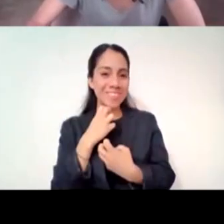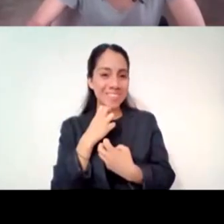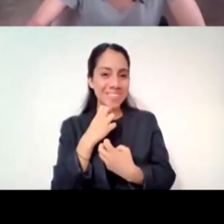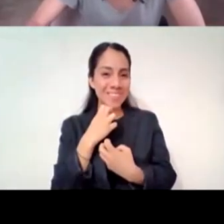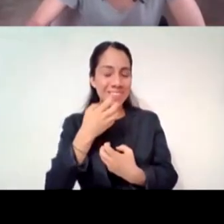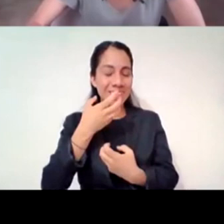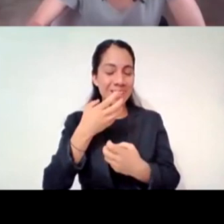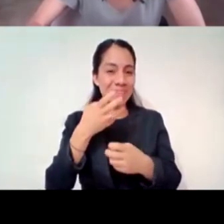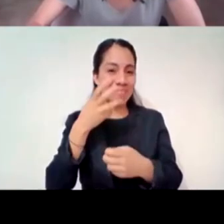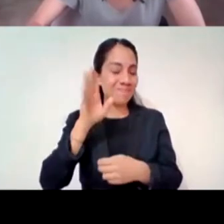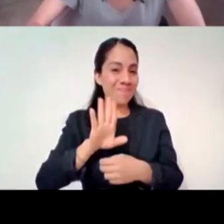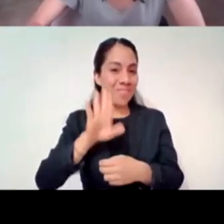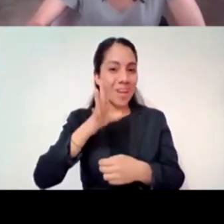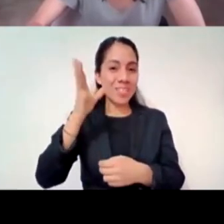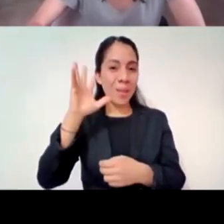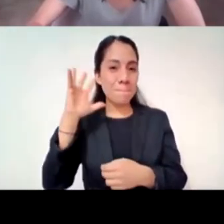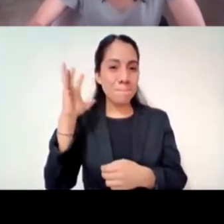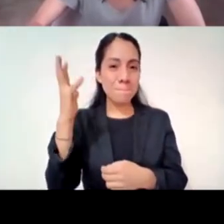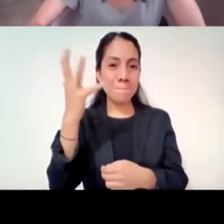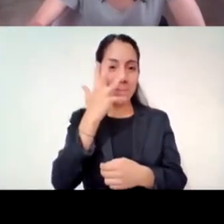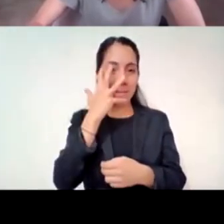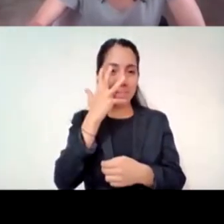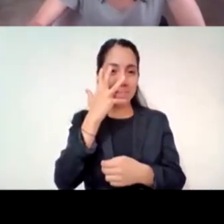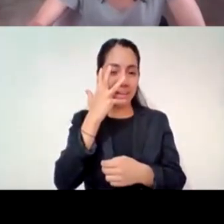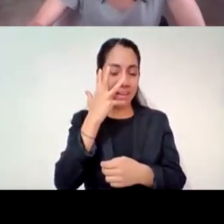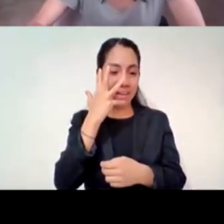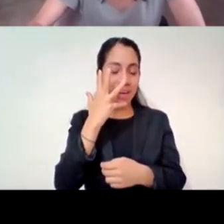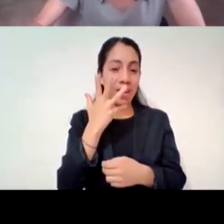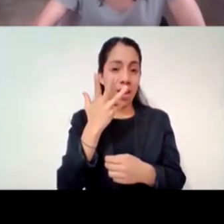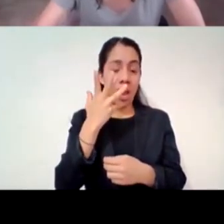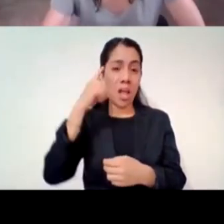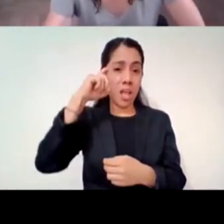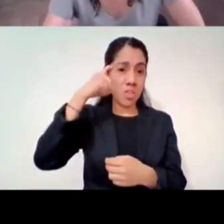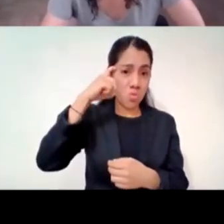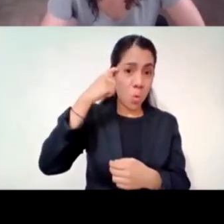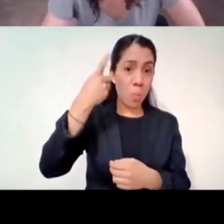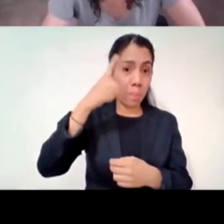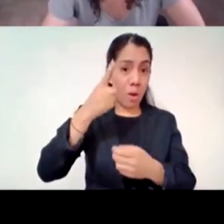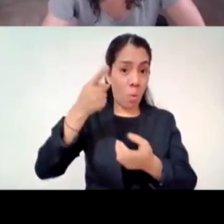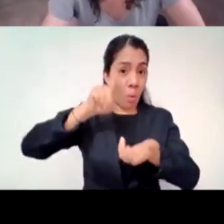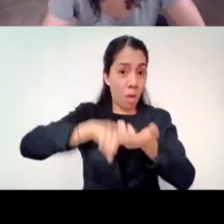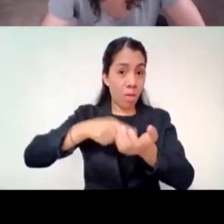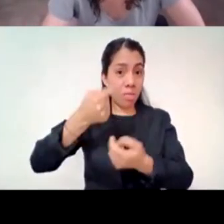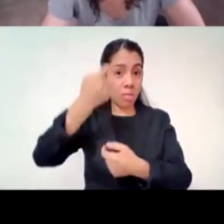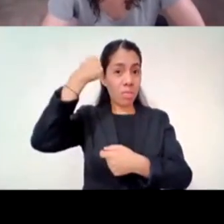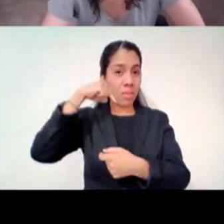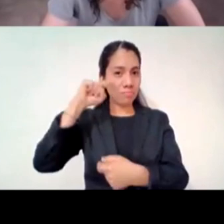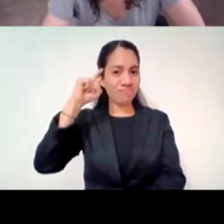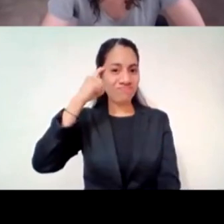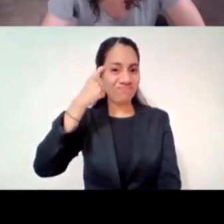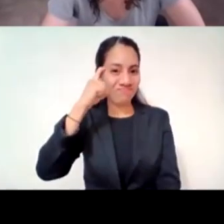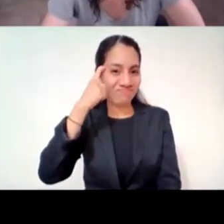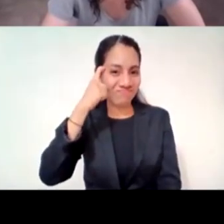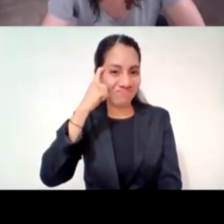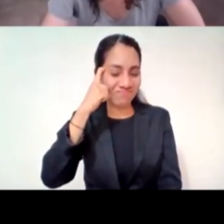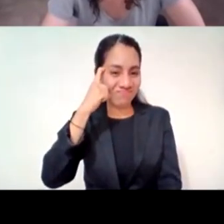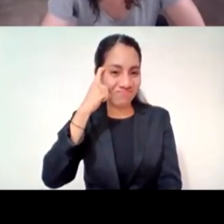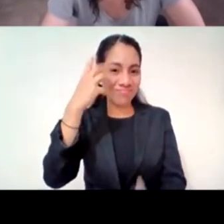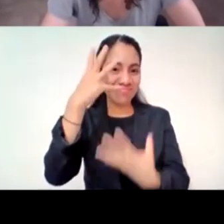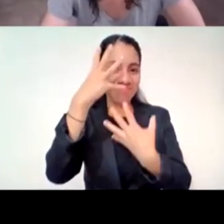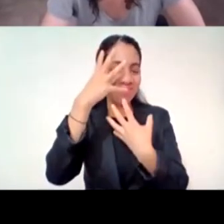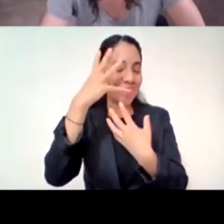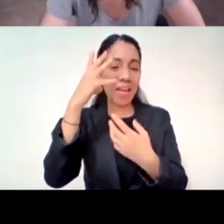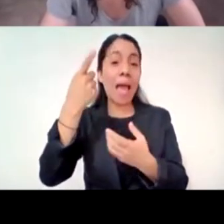un rincón. No nada más la depresión es por tristeza, la depresión claramente también es por